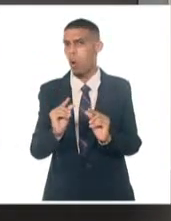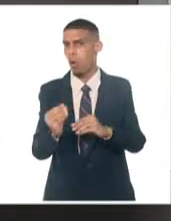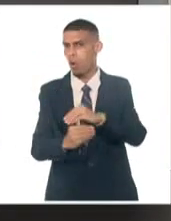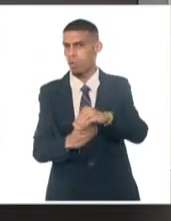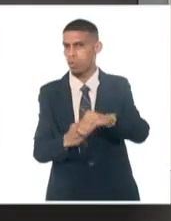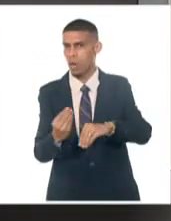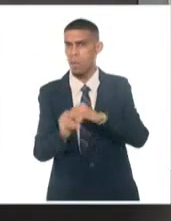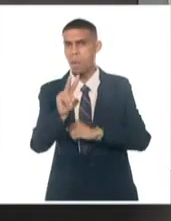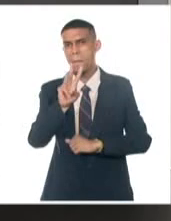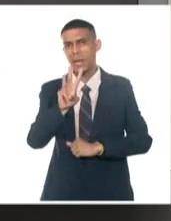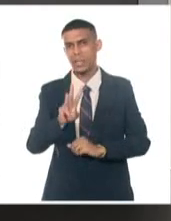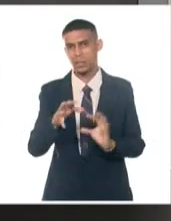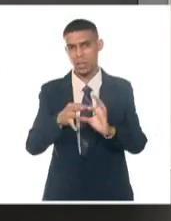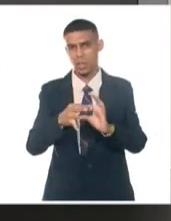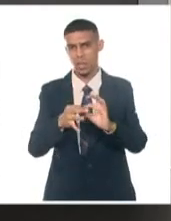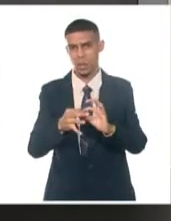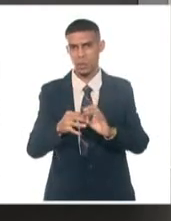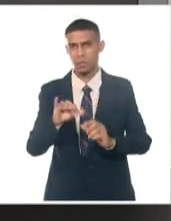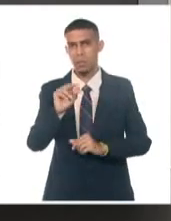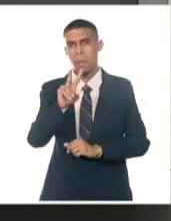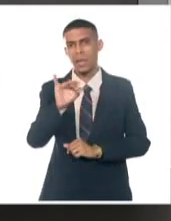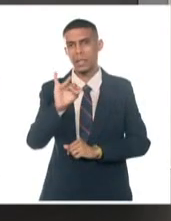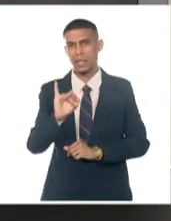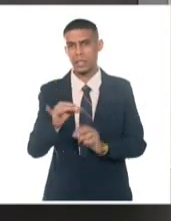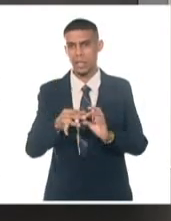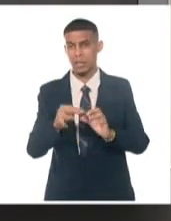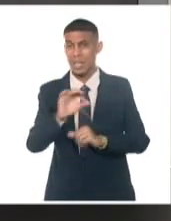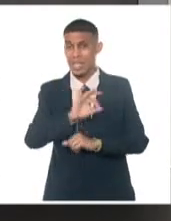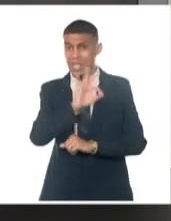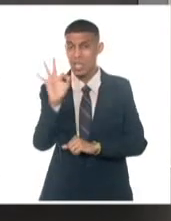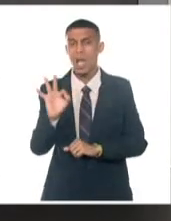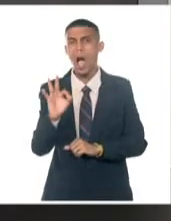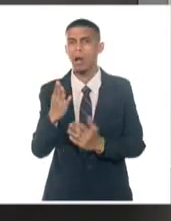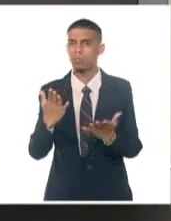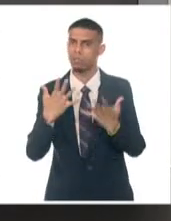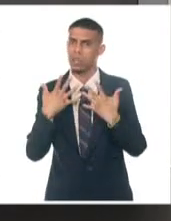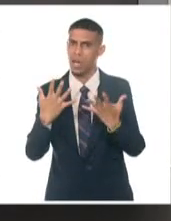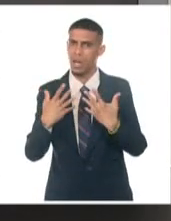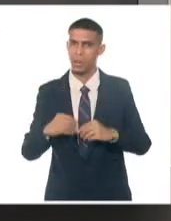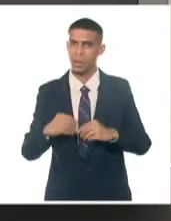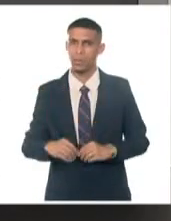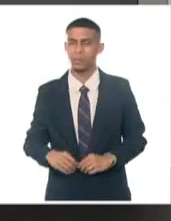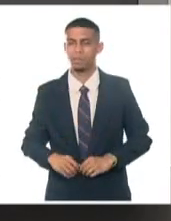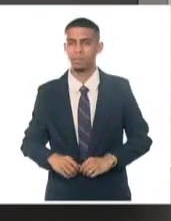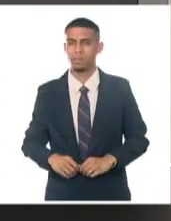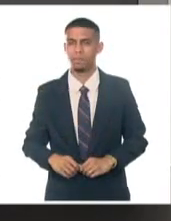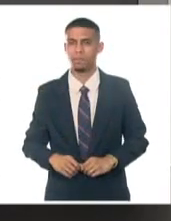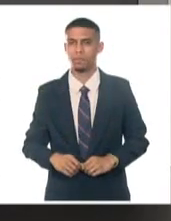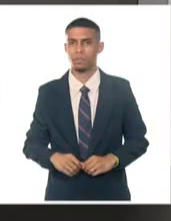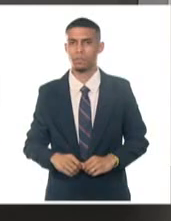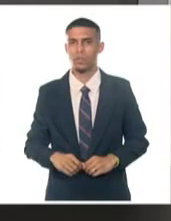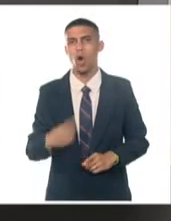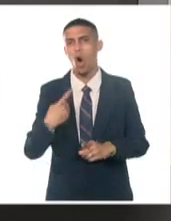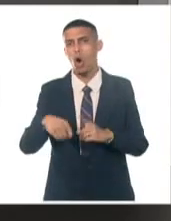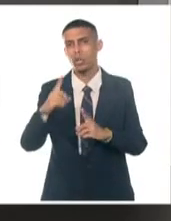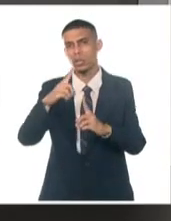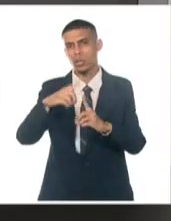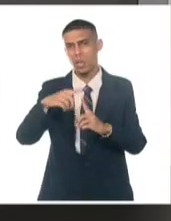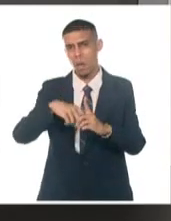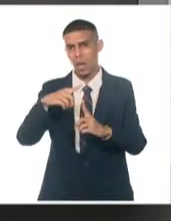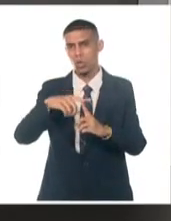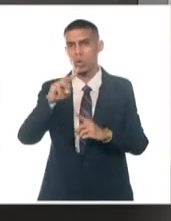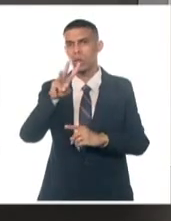23 y 26 grados Celsius. El día será cálido con máximas en la tarde entre 32 y 35 grados Celsius.